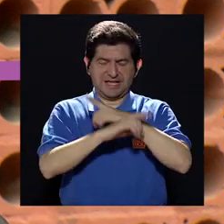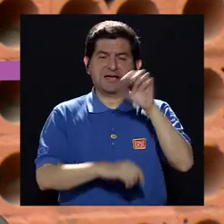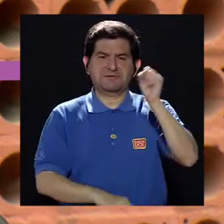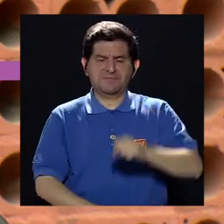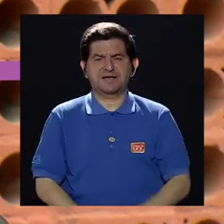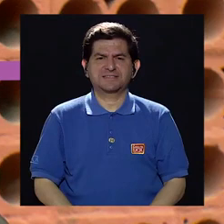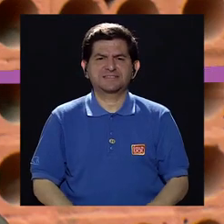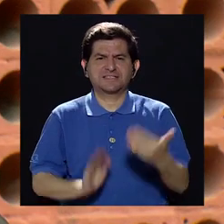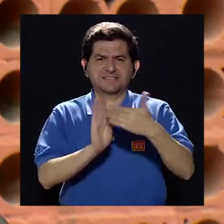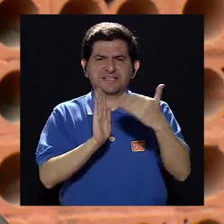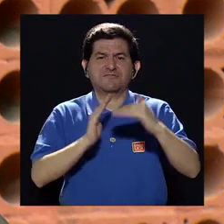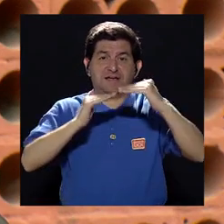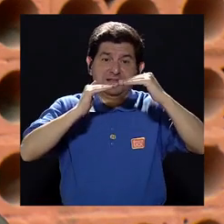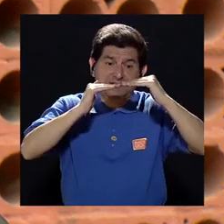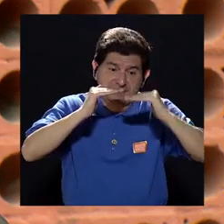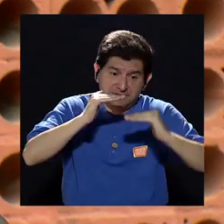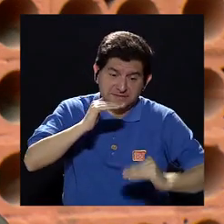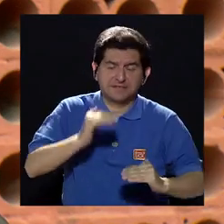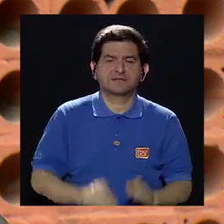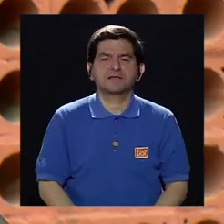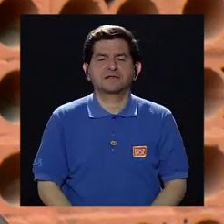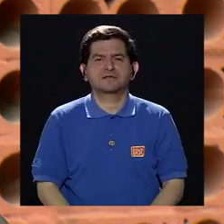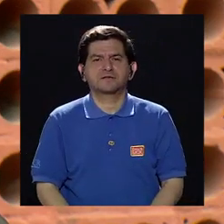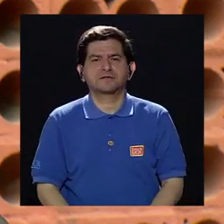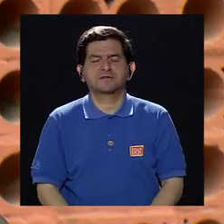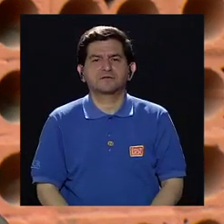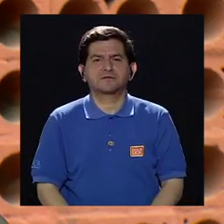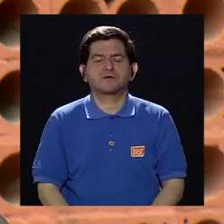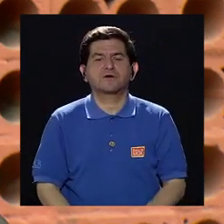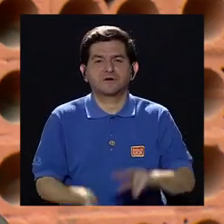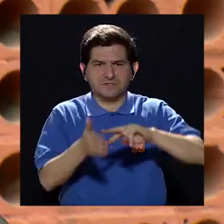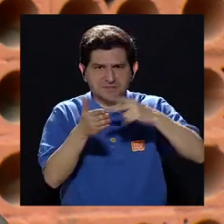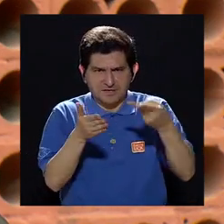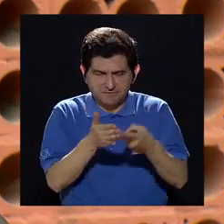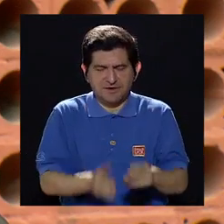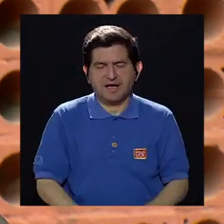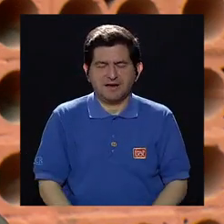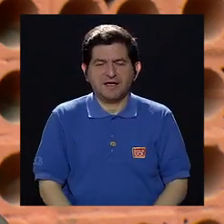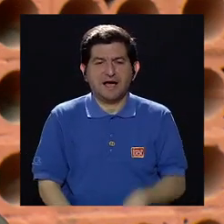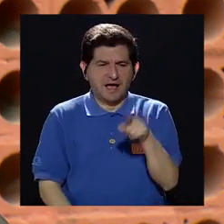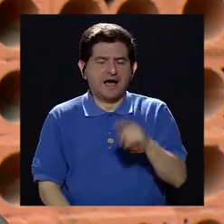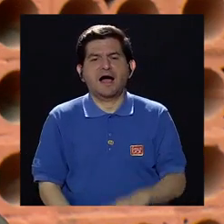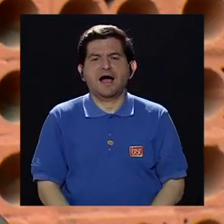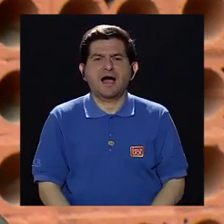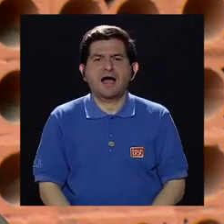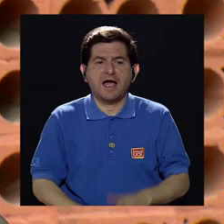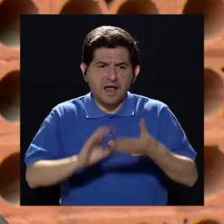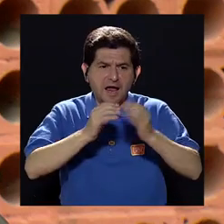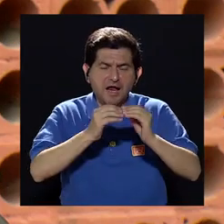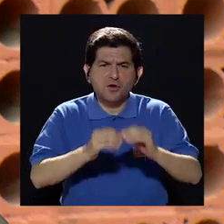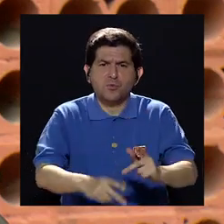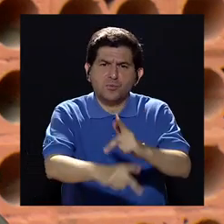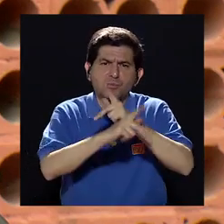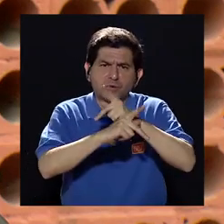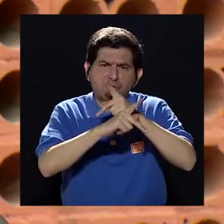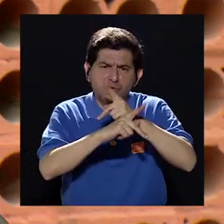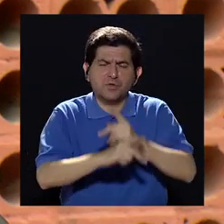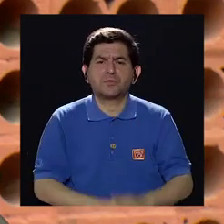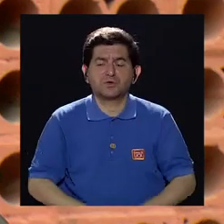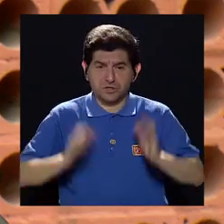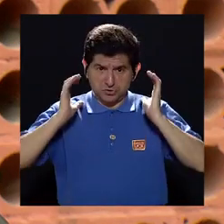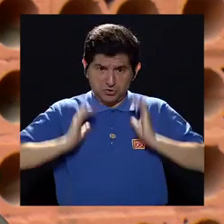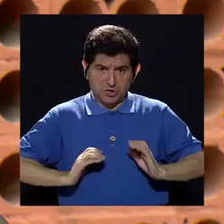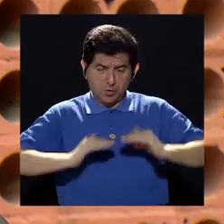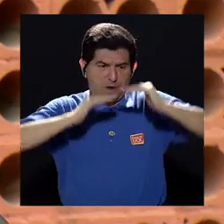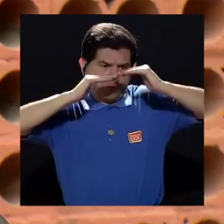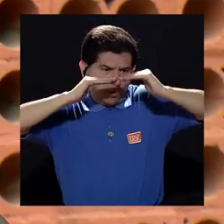se inmunosuprime. En español, los soldados que nos protegen disminuyen de número. Entonces, ahí